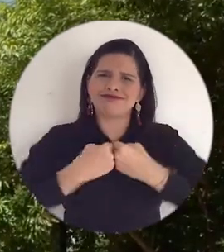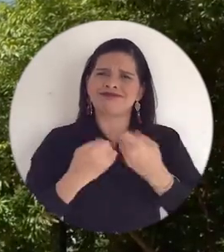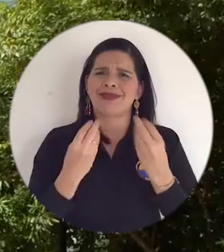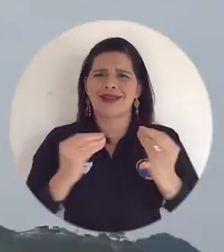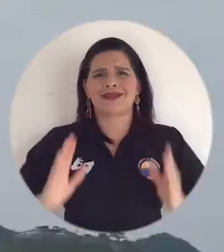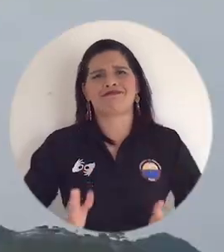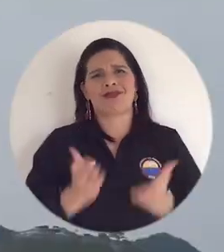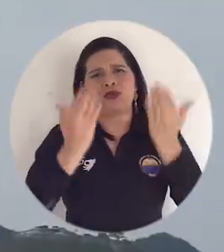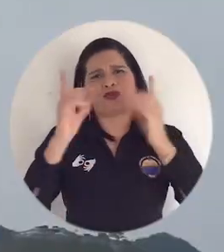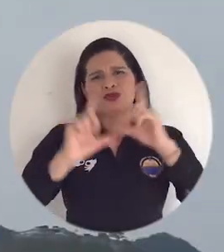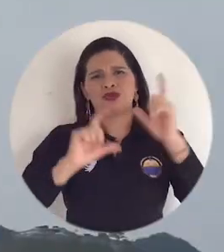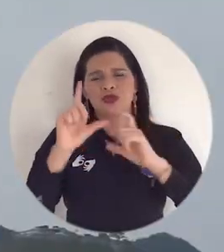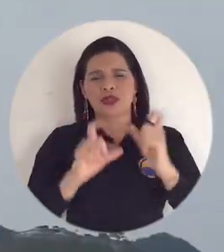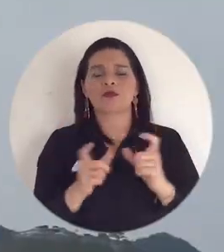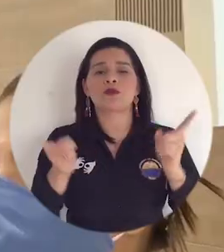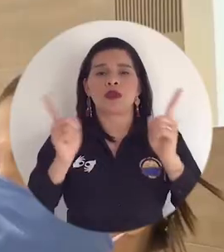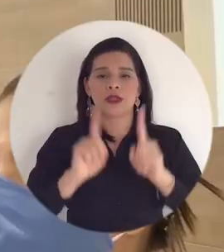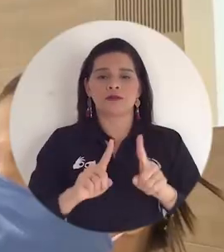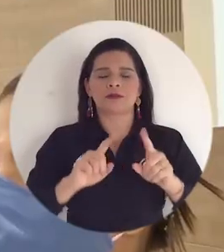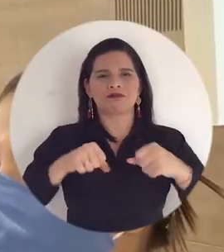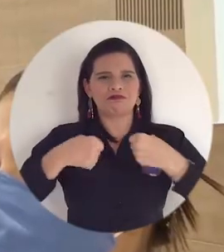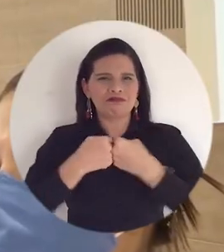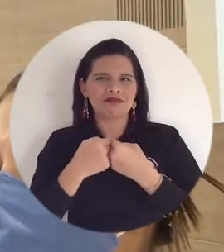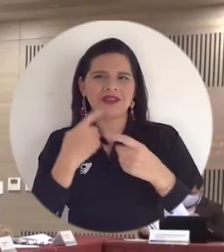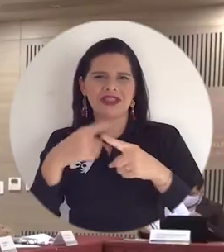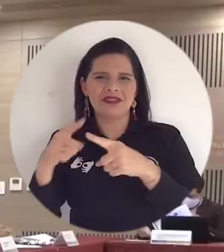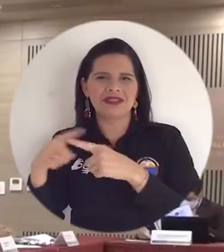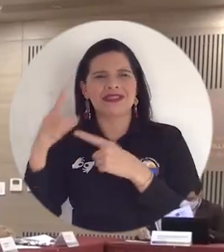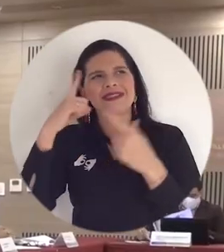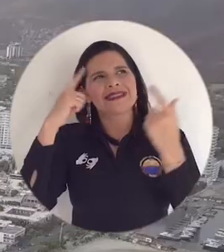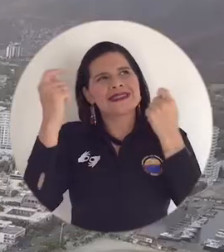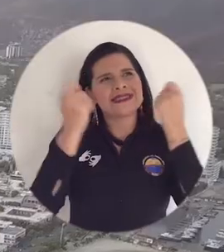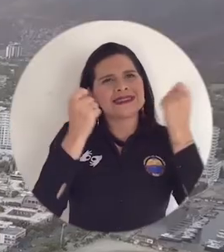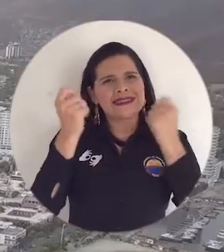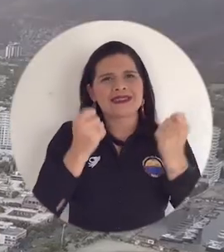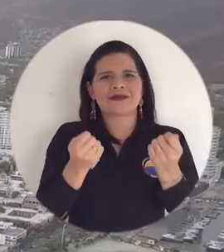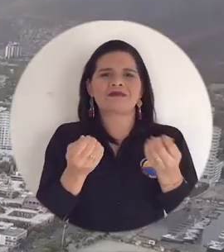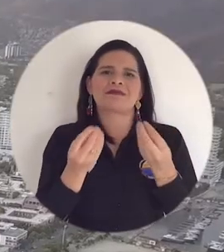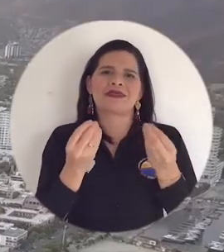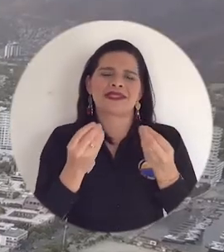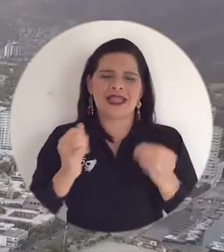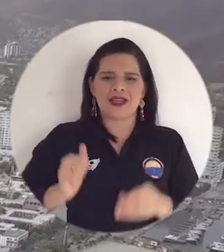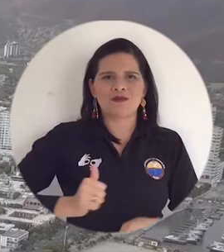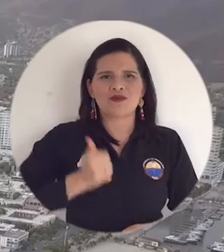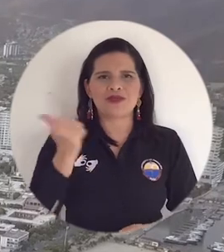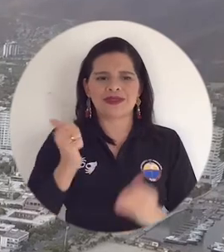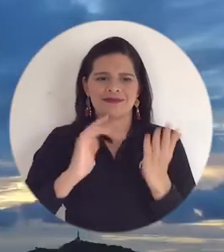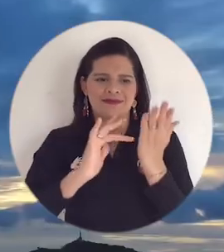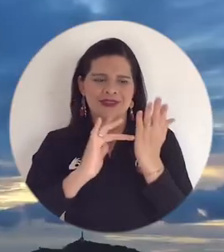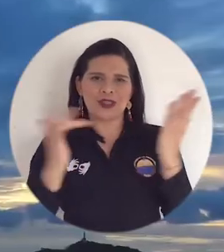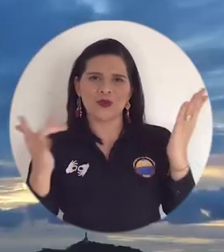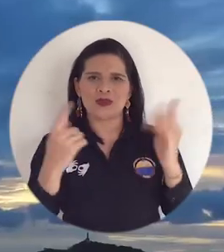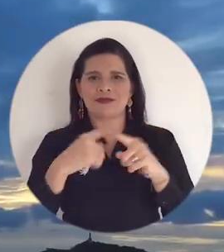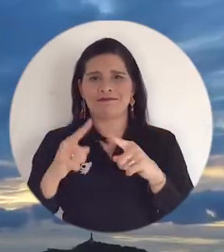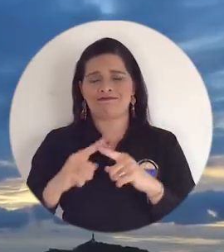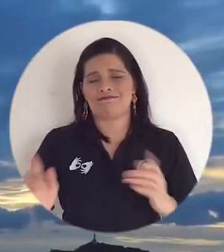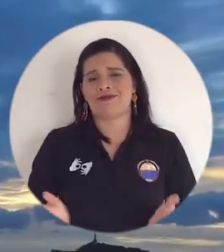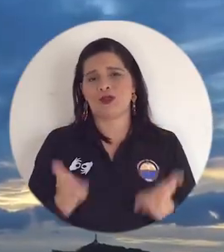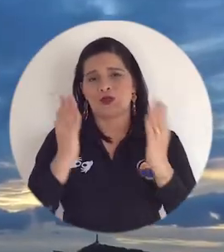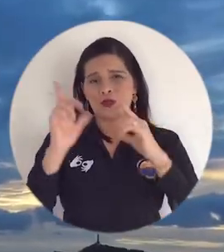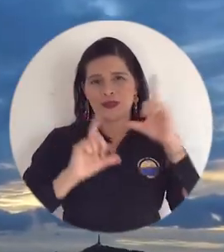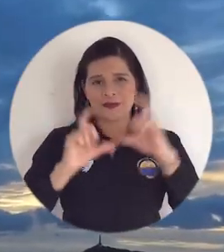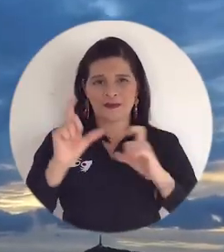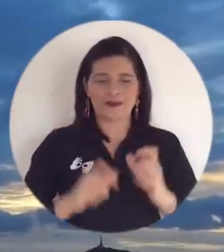alianzas público-privadas con la participación de la academia, estrategias para la promoción de destinos y el aprovechamiento de herramientas